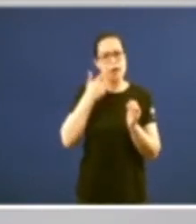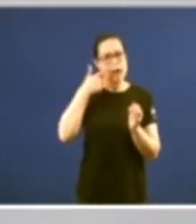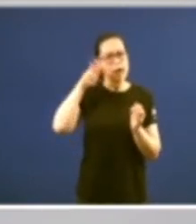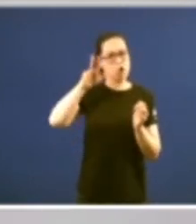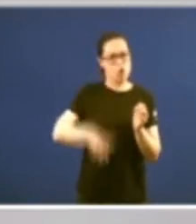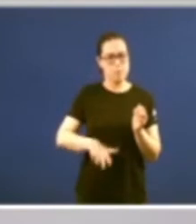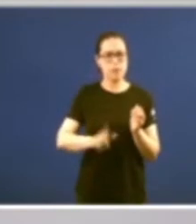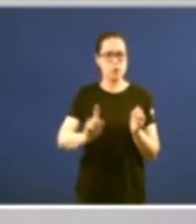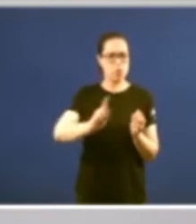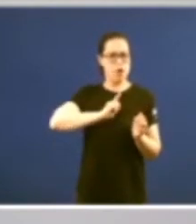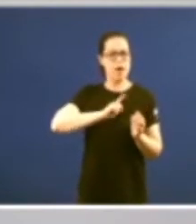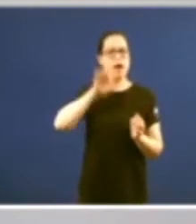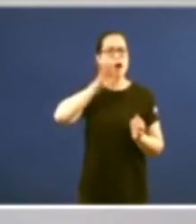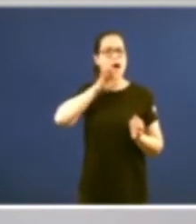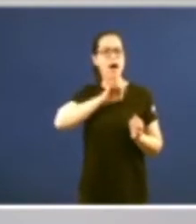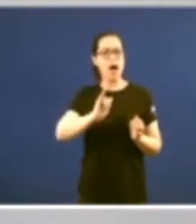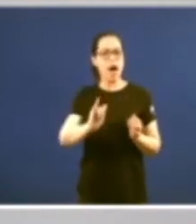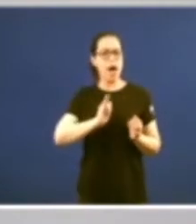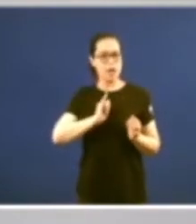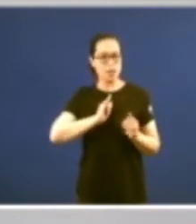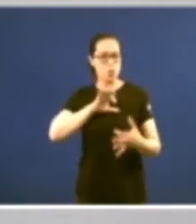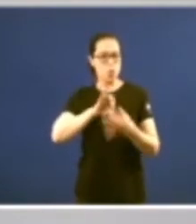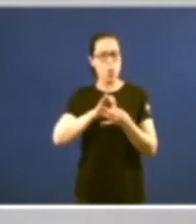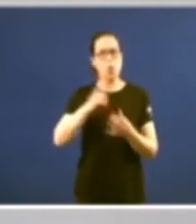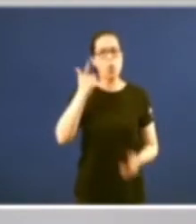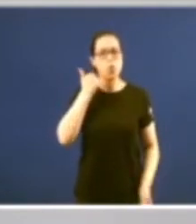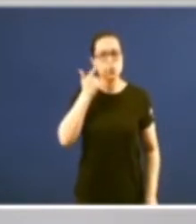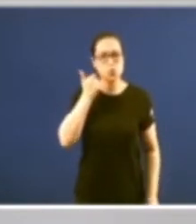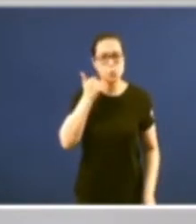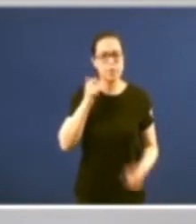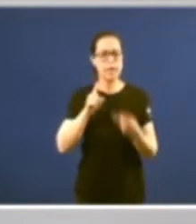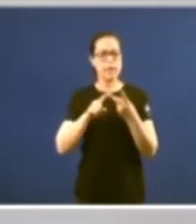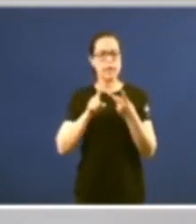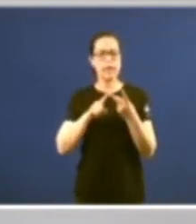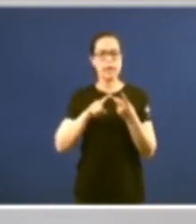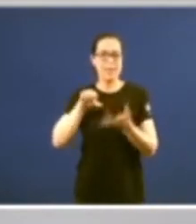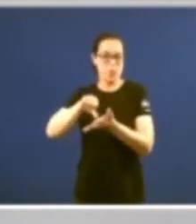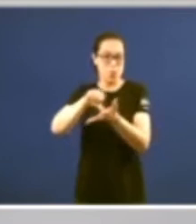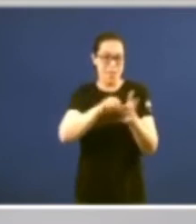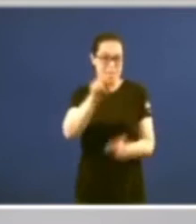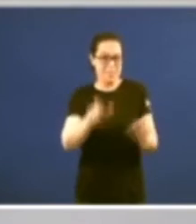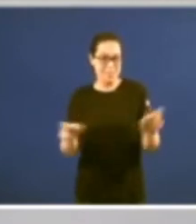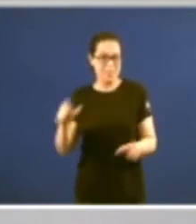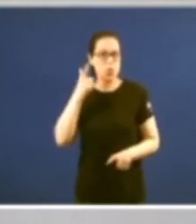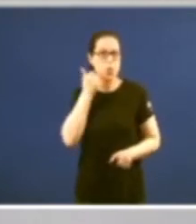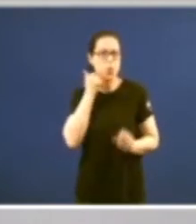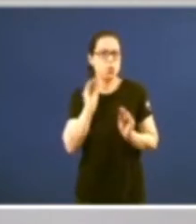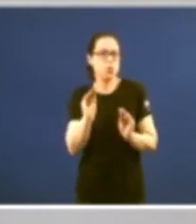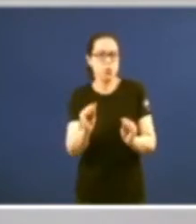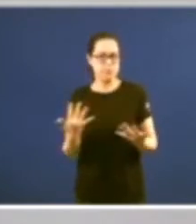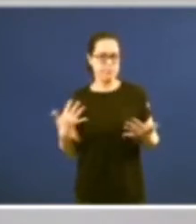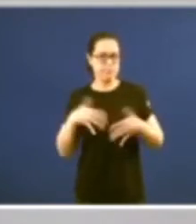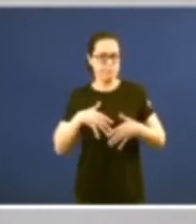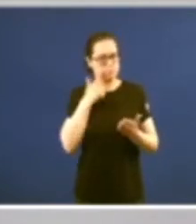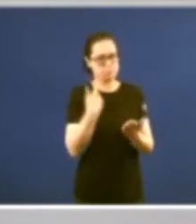espíritu de la galleguidad en el ámbito de las costumbres de la ciudadanía de Galicia y por otra parte